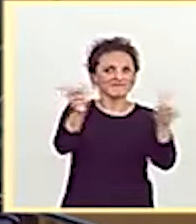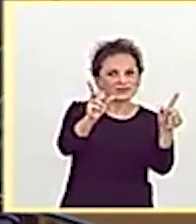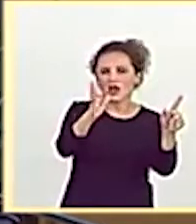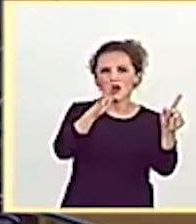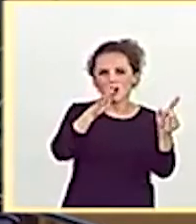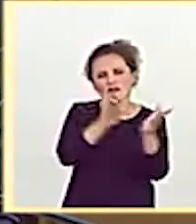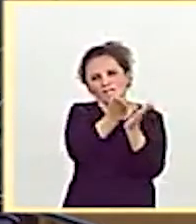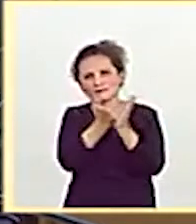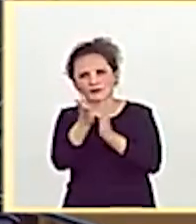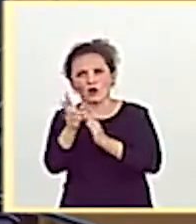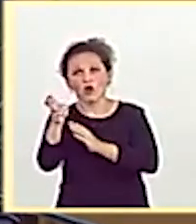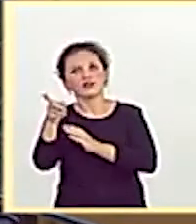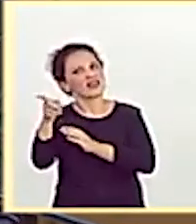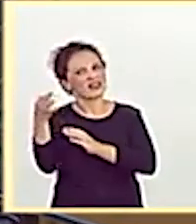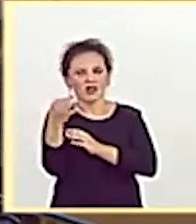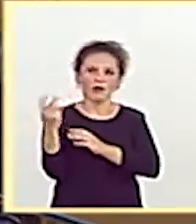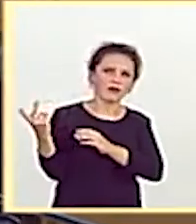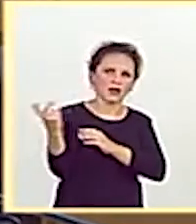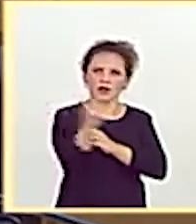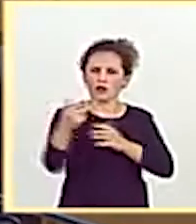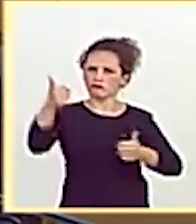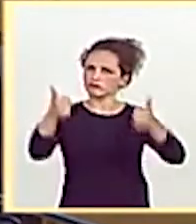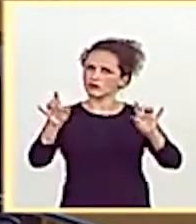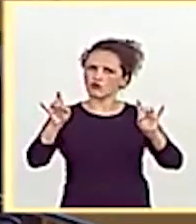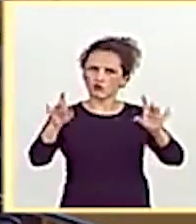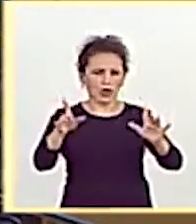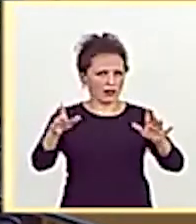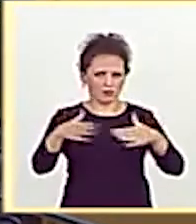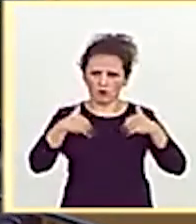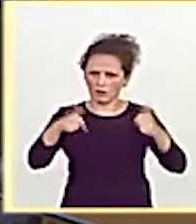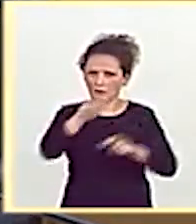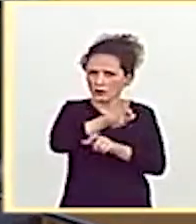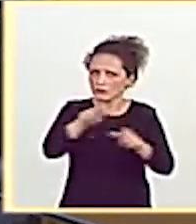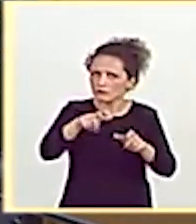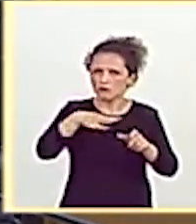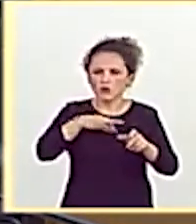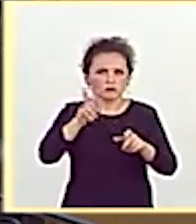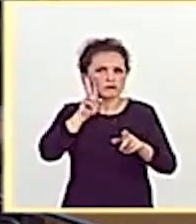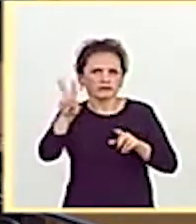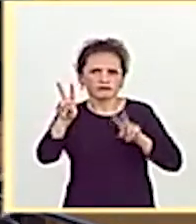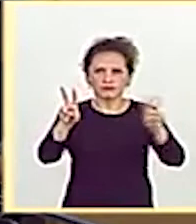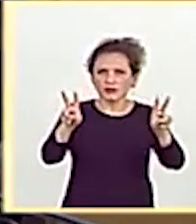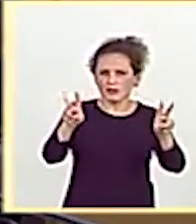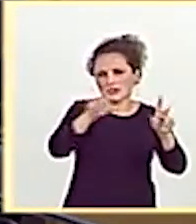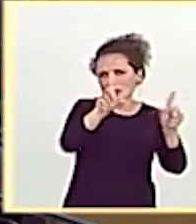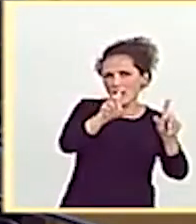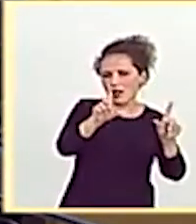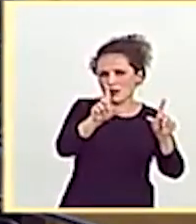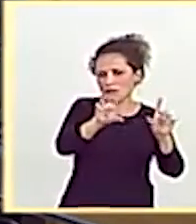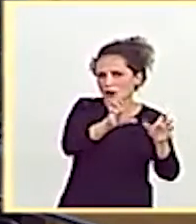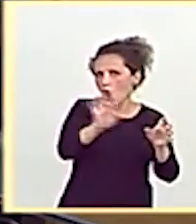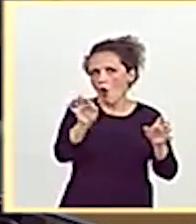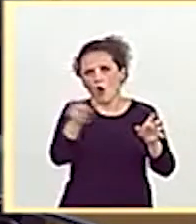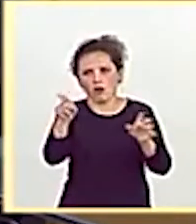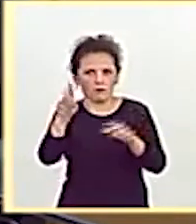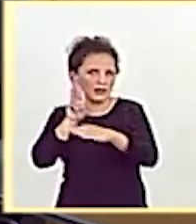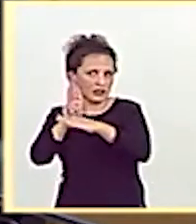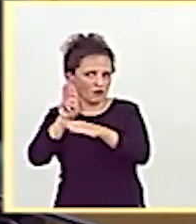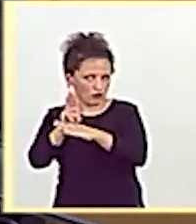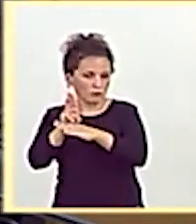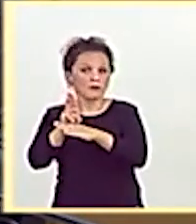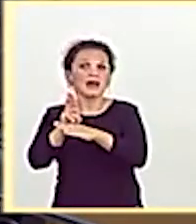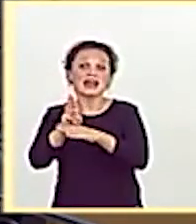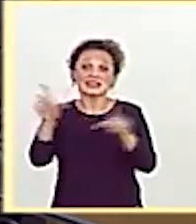reglas del juego sean iguales para todo tipo de prestadores de servicios de comunicación audiovisual. Y, además, es necesario que las televisiones